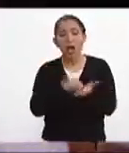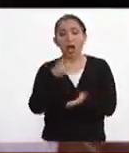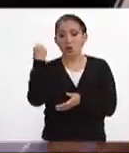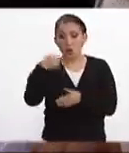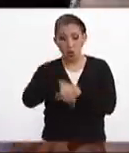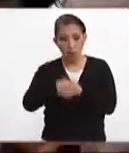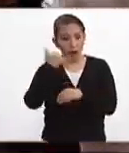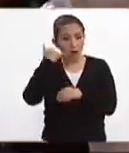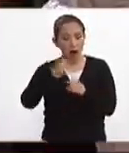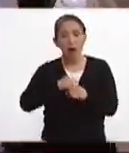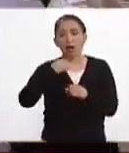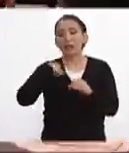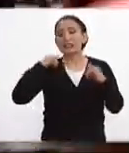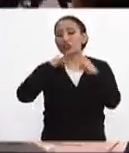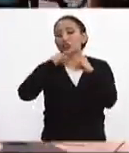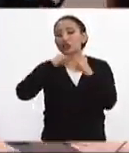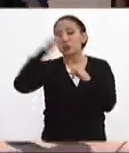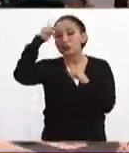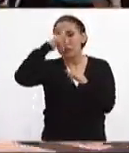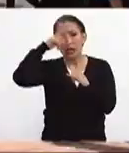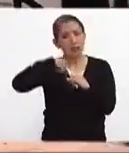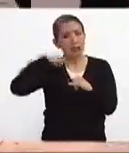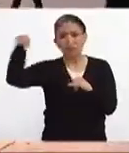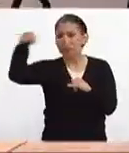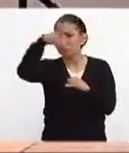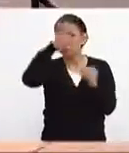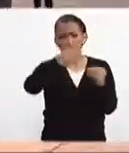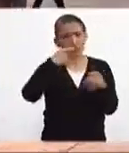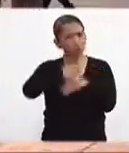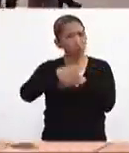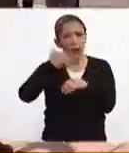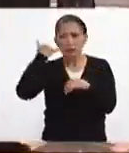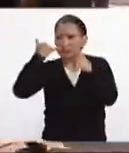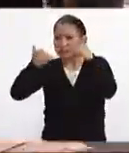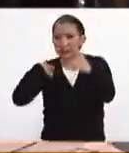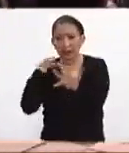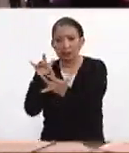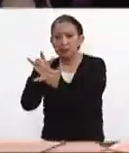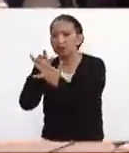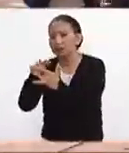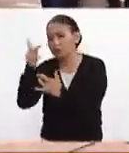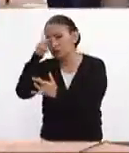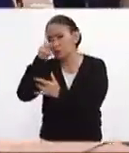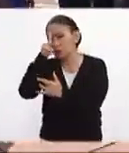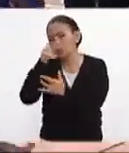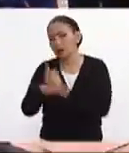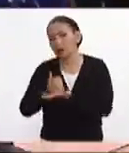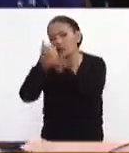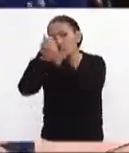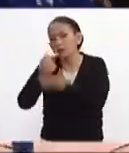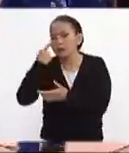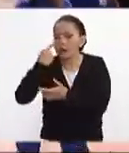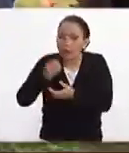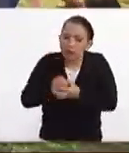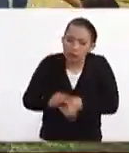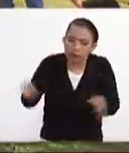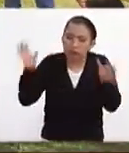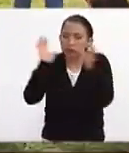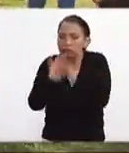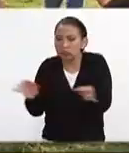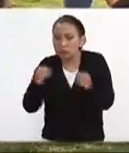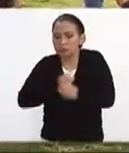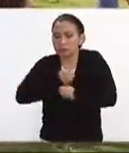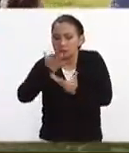suyo el Instituto de Psiquiatría está poniendo el suyo hay muchísimos y hablar con un profesional para que